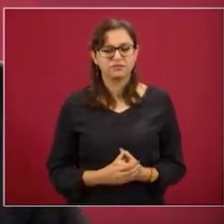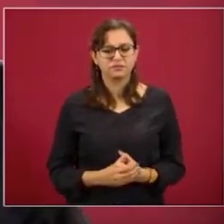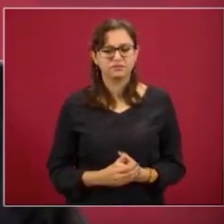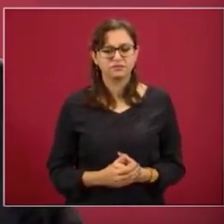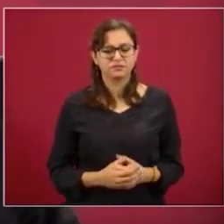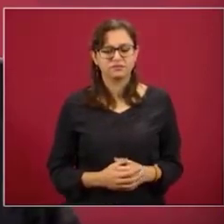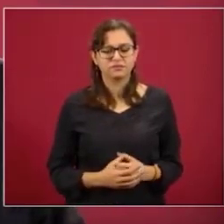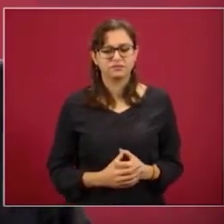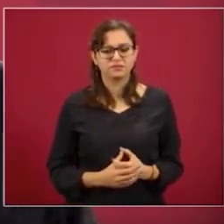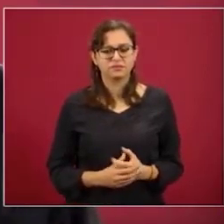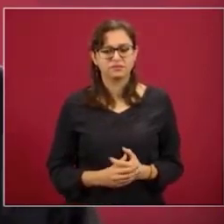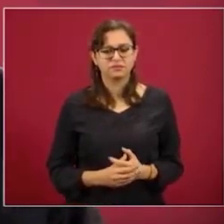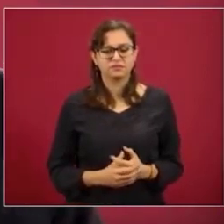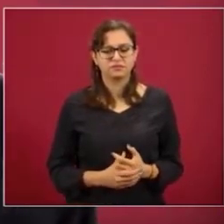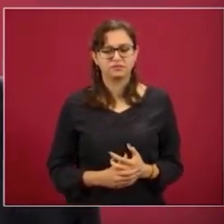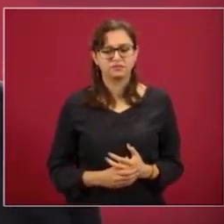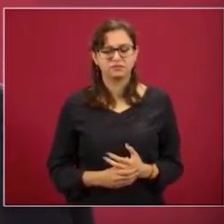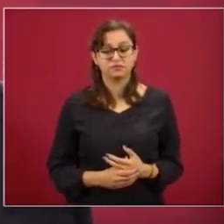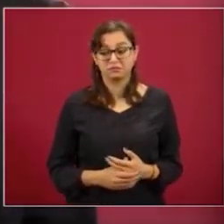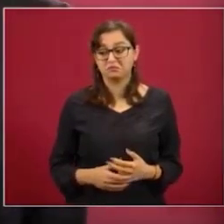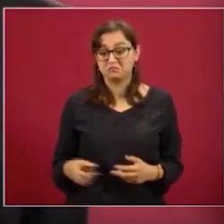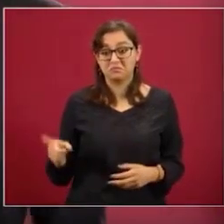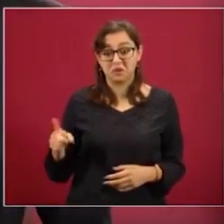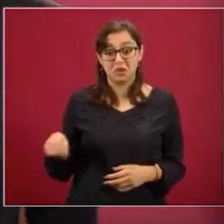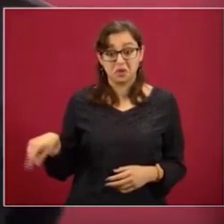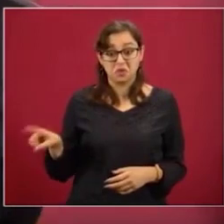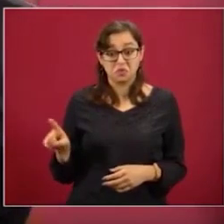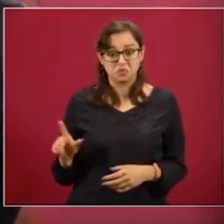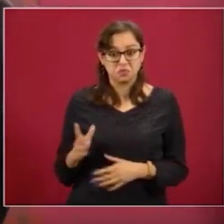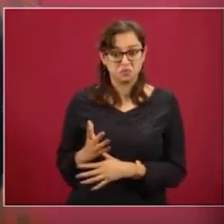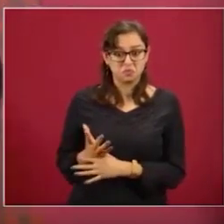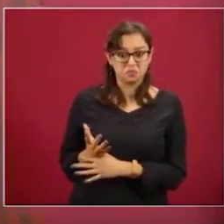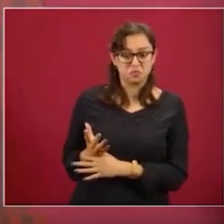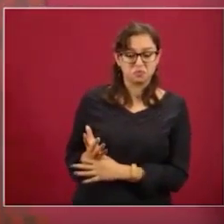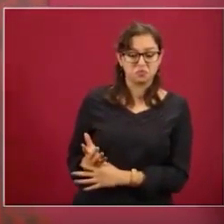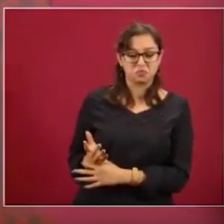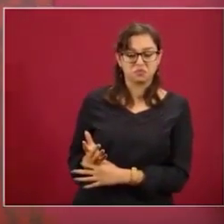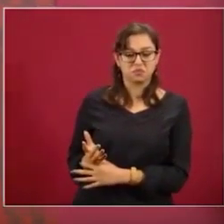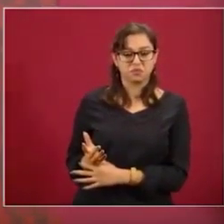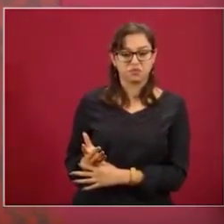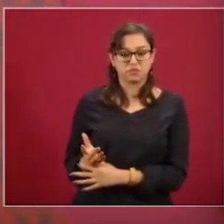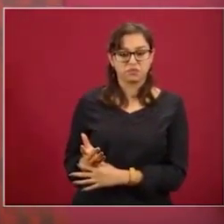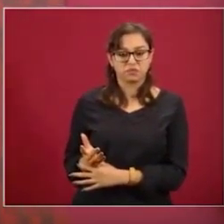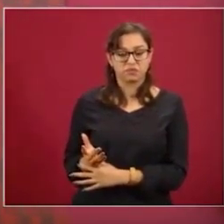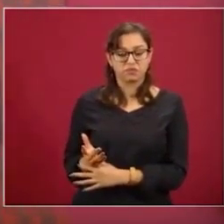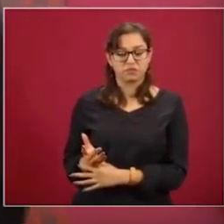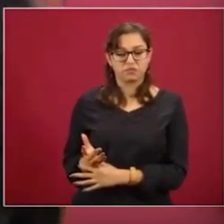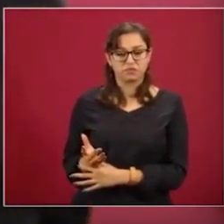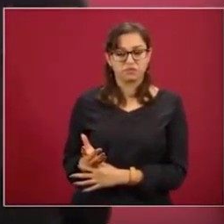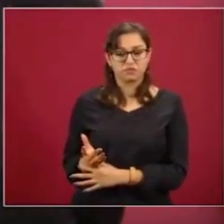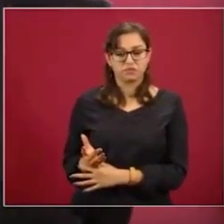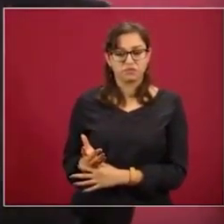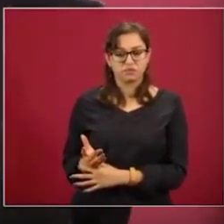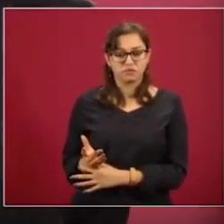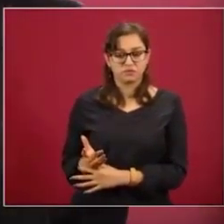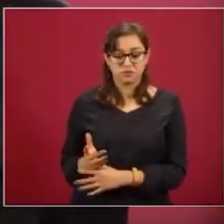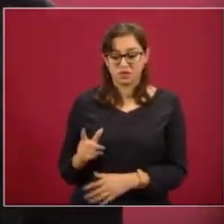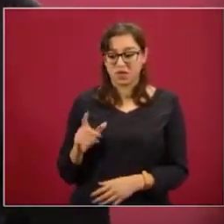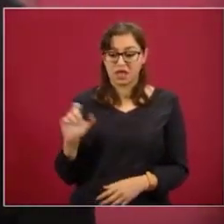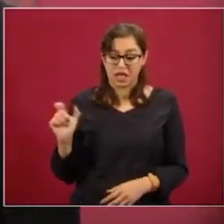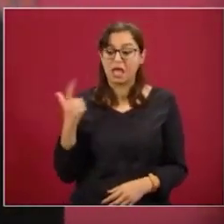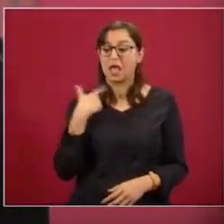Son capaces de decir, los que se fueron robaban, pero